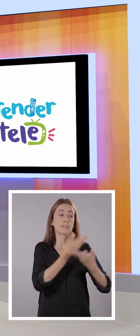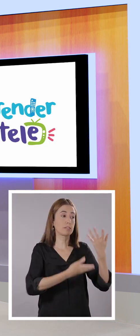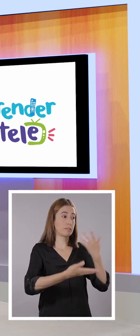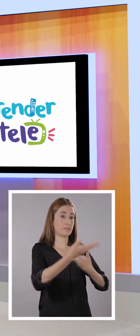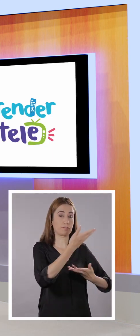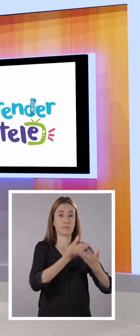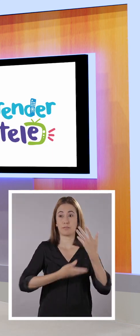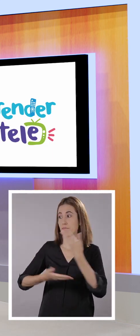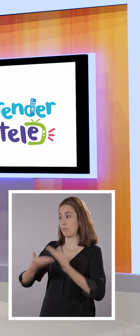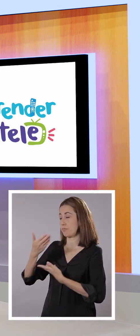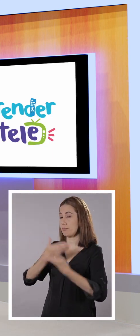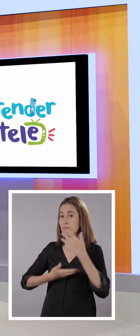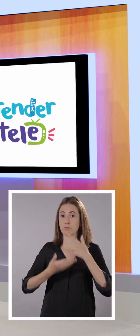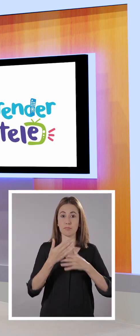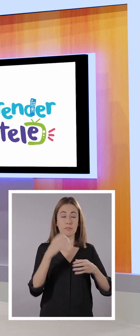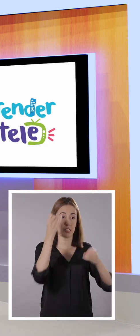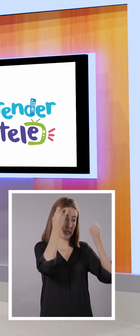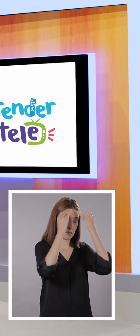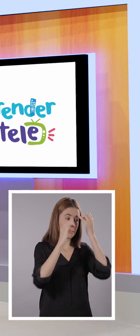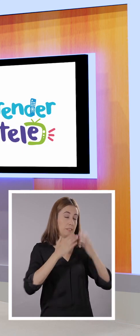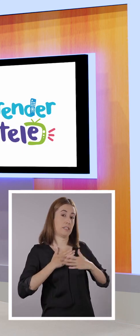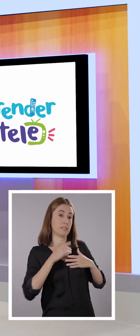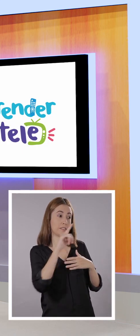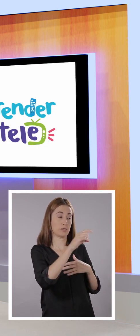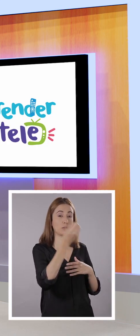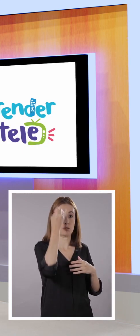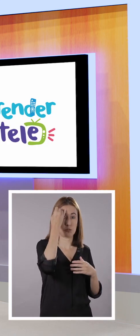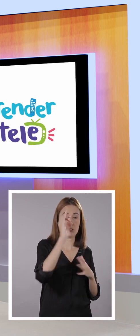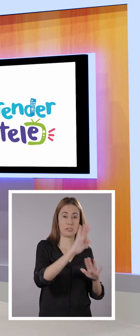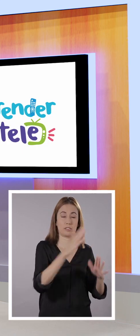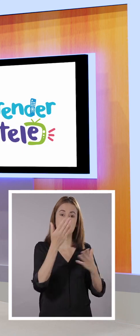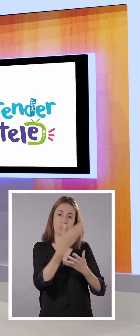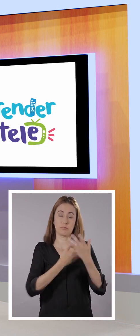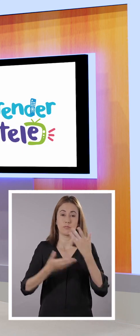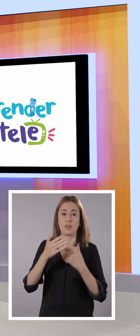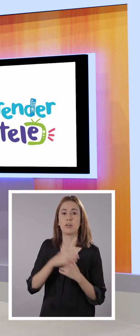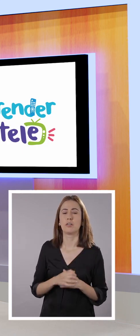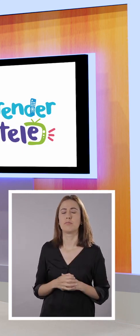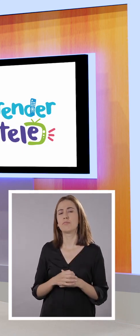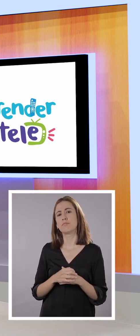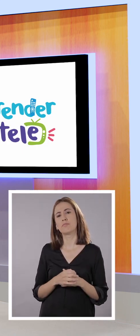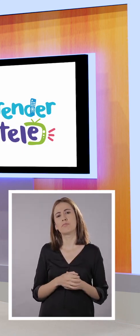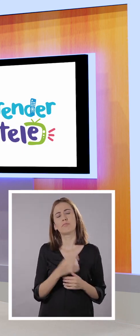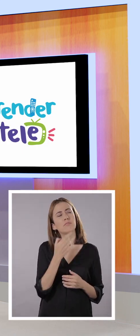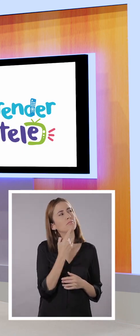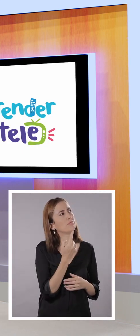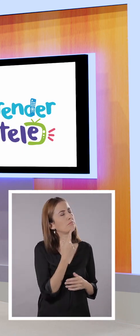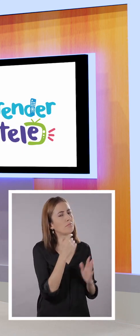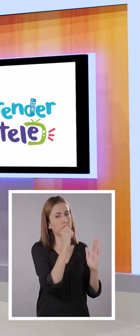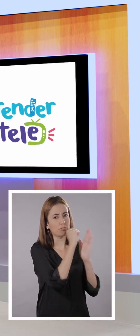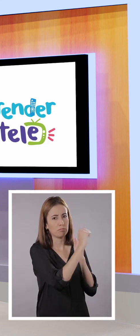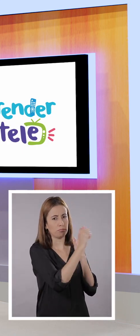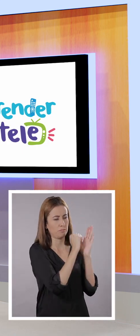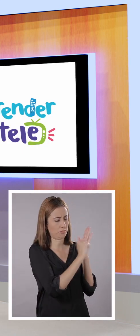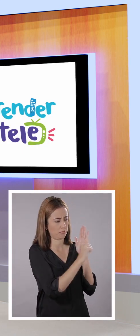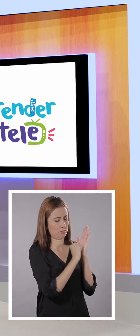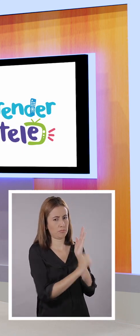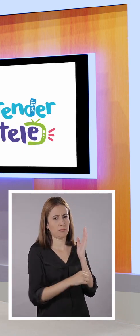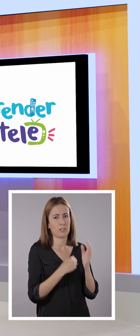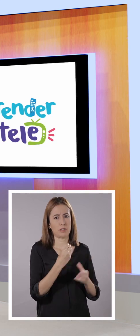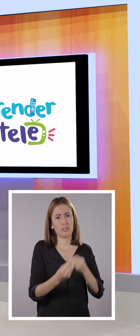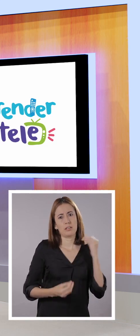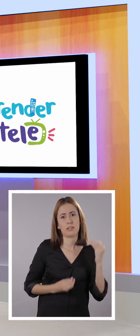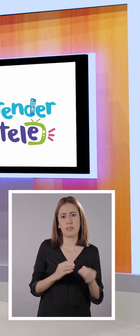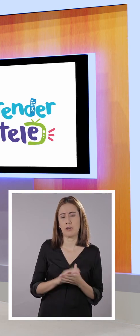Así podemos contrastar tus ideas con mis ideas. Exactamente. Profe, pero veo como las oraciones